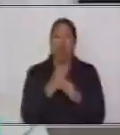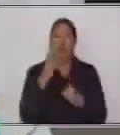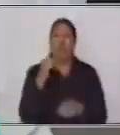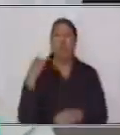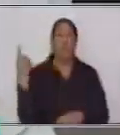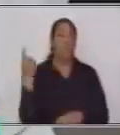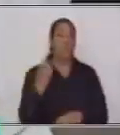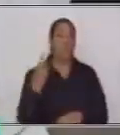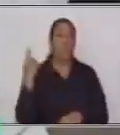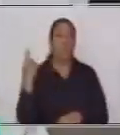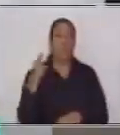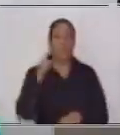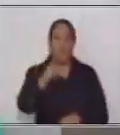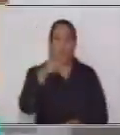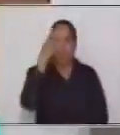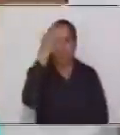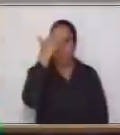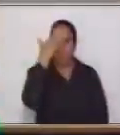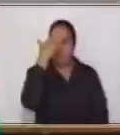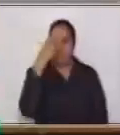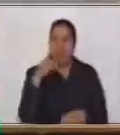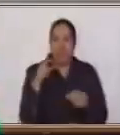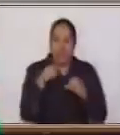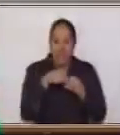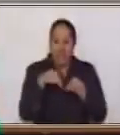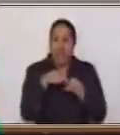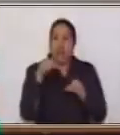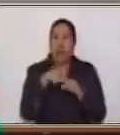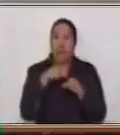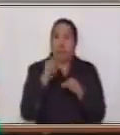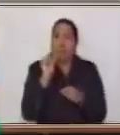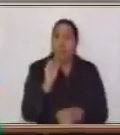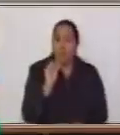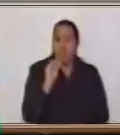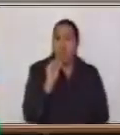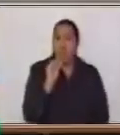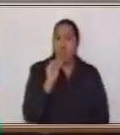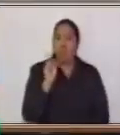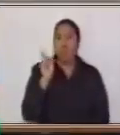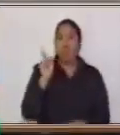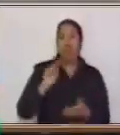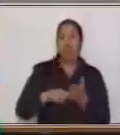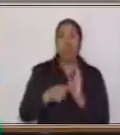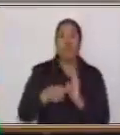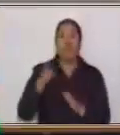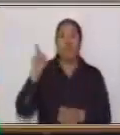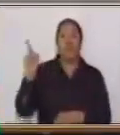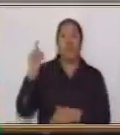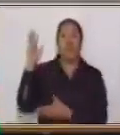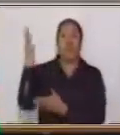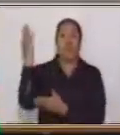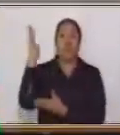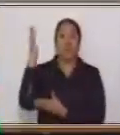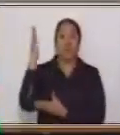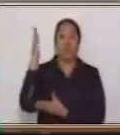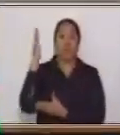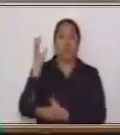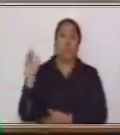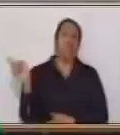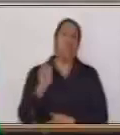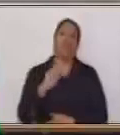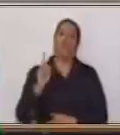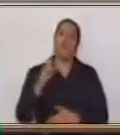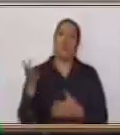sepas que si el círculo es pequeño, esto significa de que ese árbol no estuvo bien